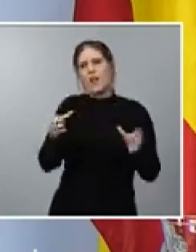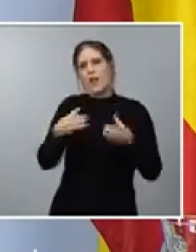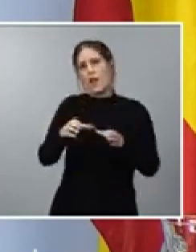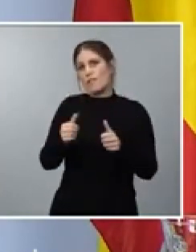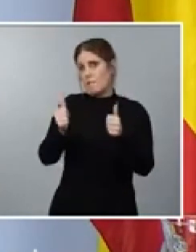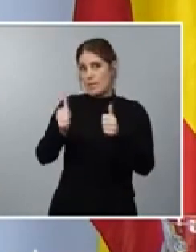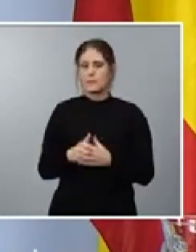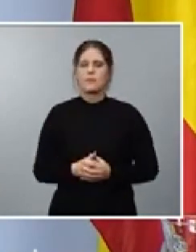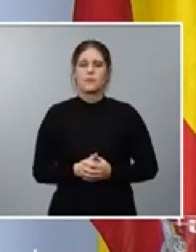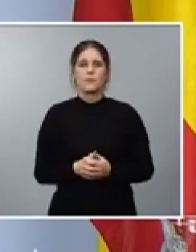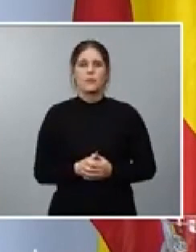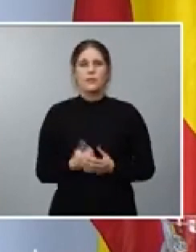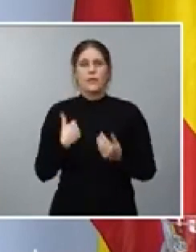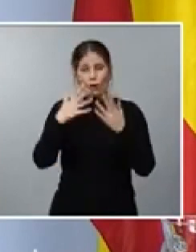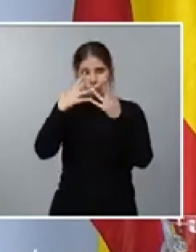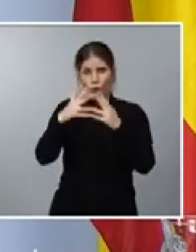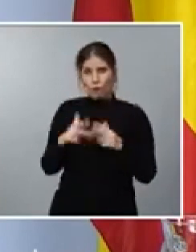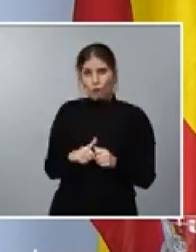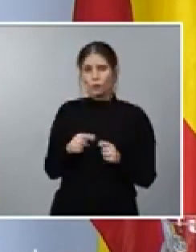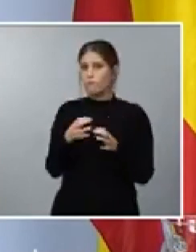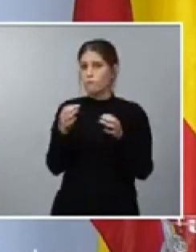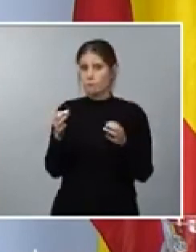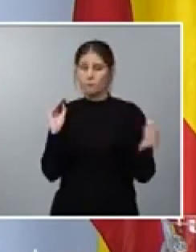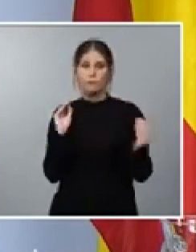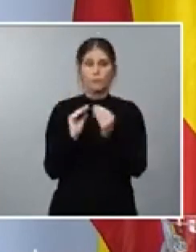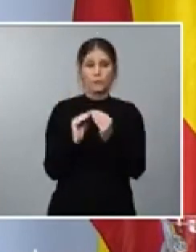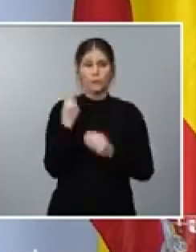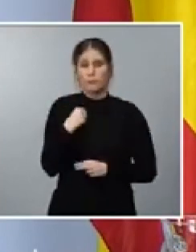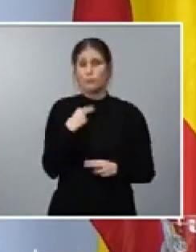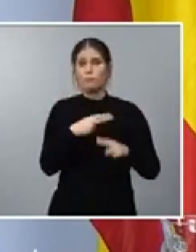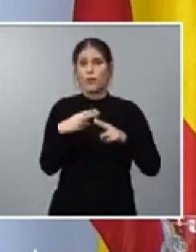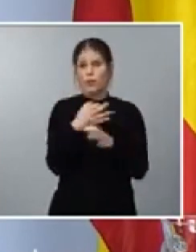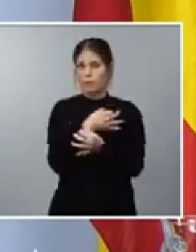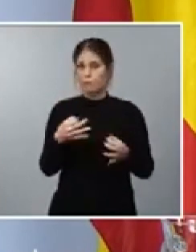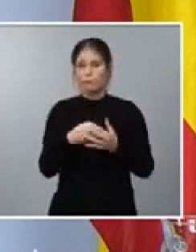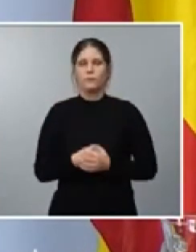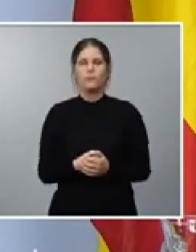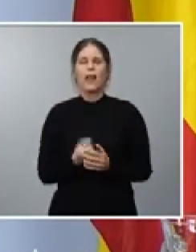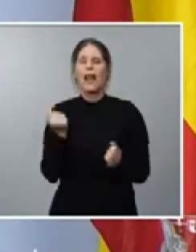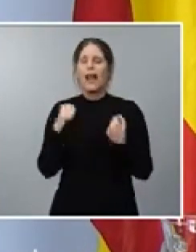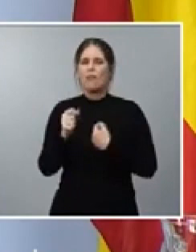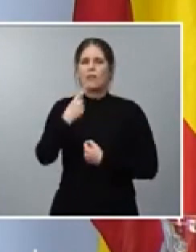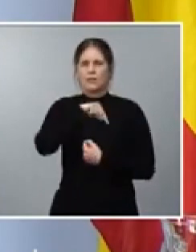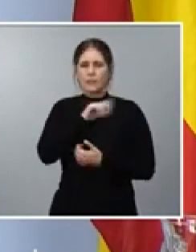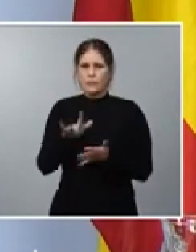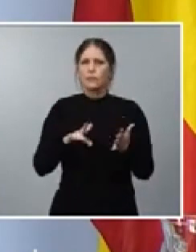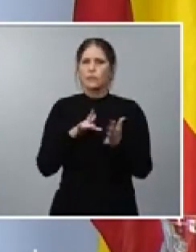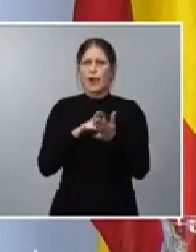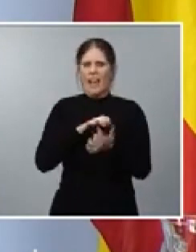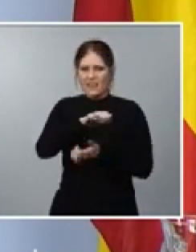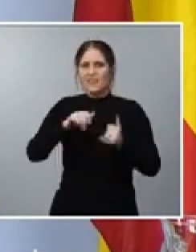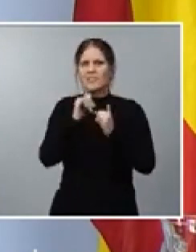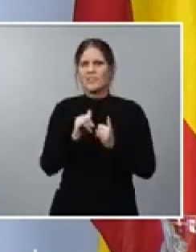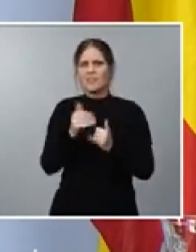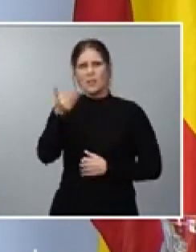Y creo que los números corroboran el acierto de estas políticas, porque a pesar de que hemos tenido que afrontar crisis tan